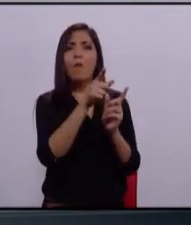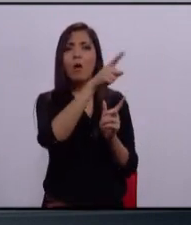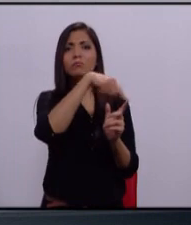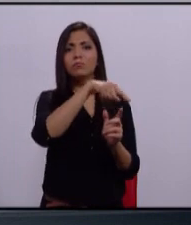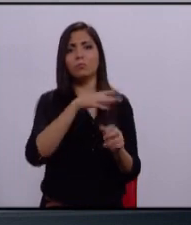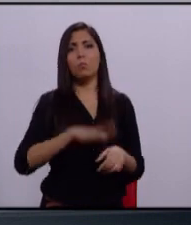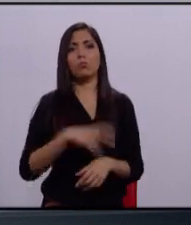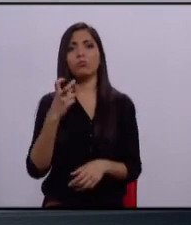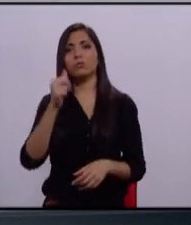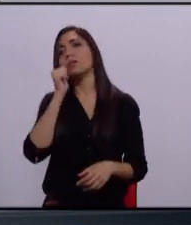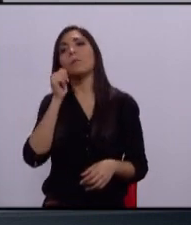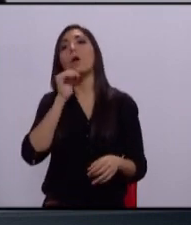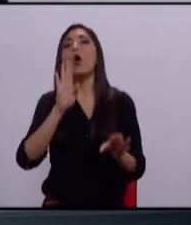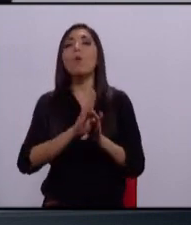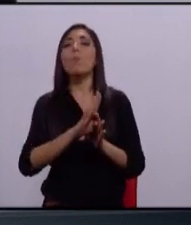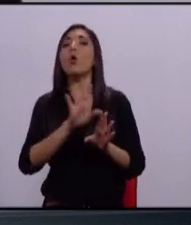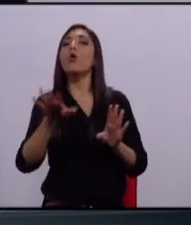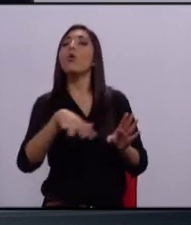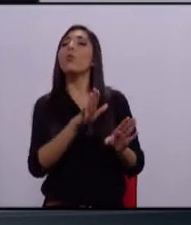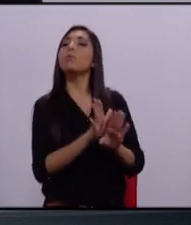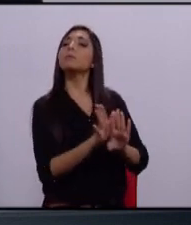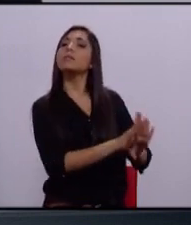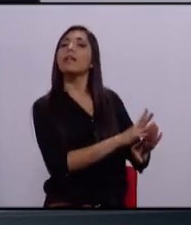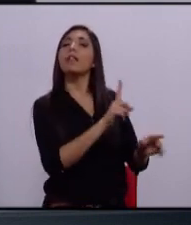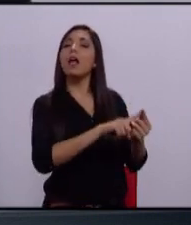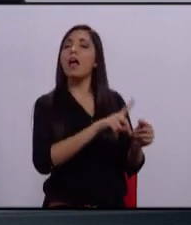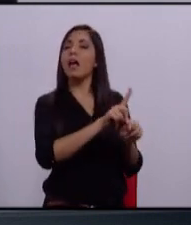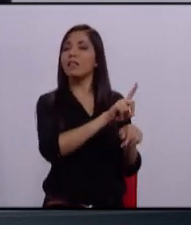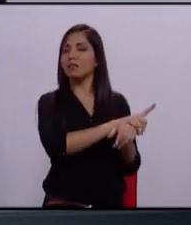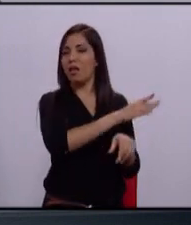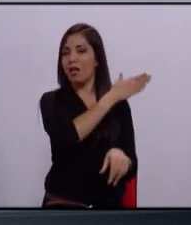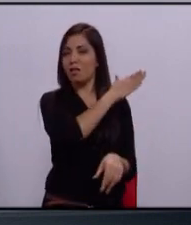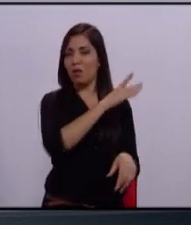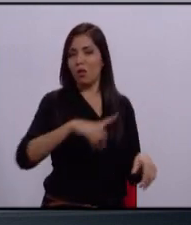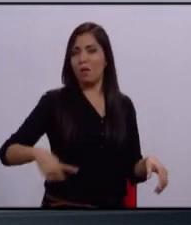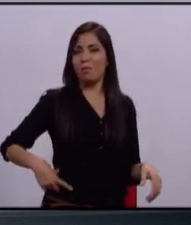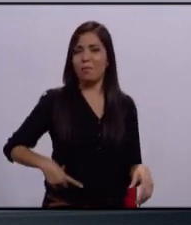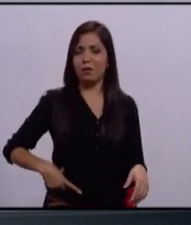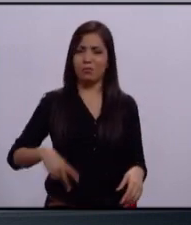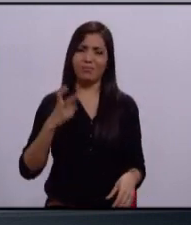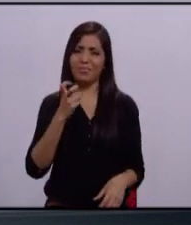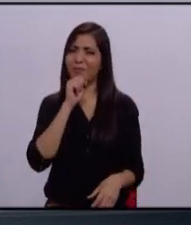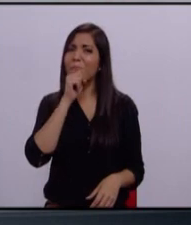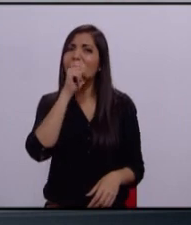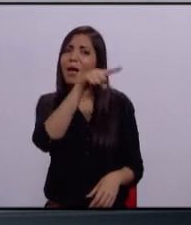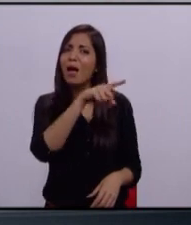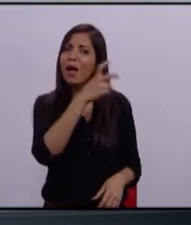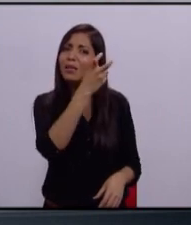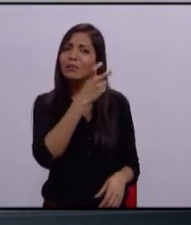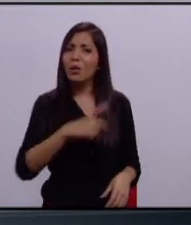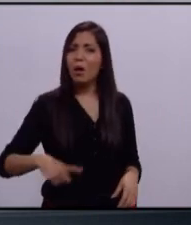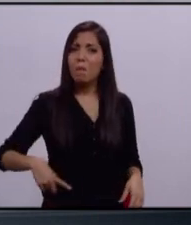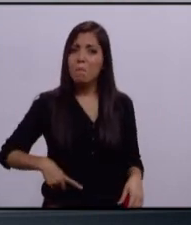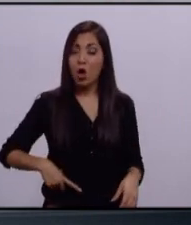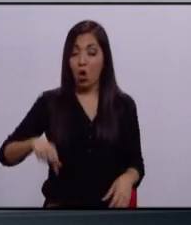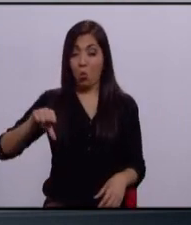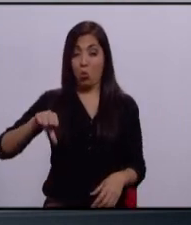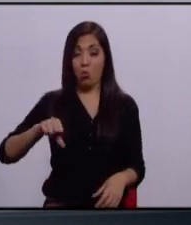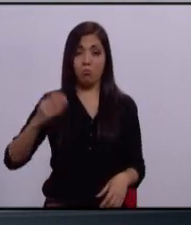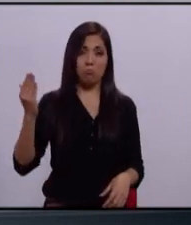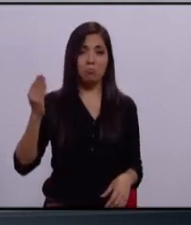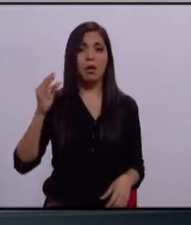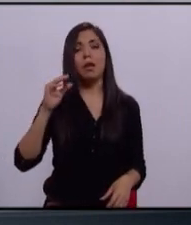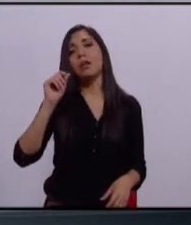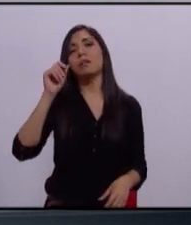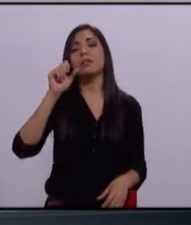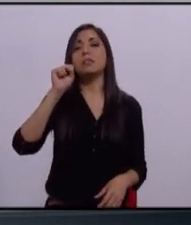han estado solapados desde el gobierno. Siendo parte del mismo gobierno, hoy Salvador Rizo, Chava Rizo,